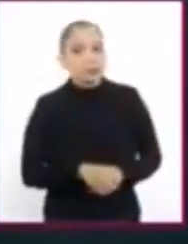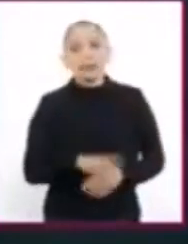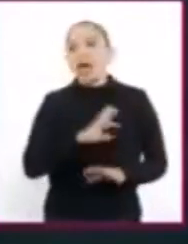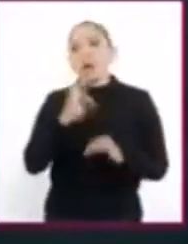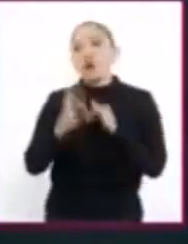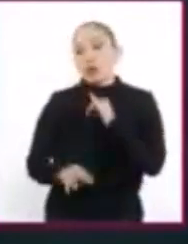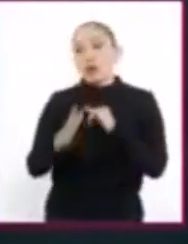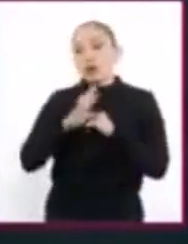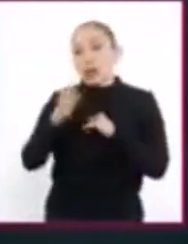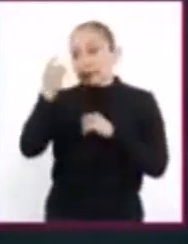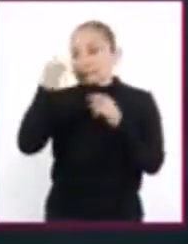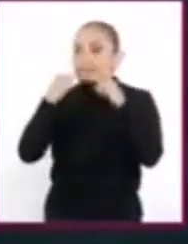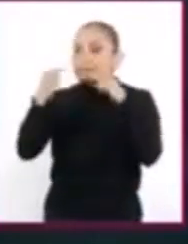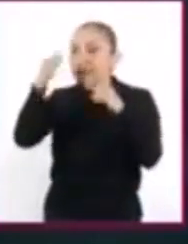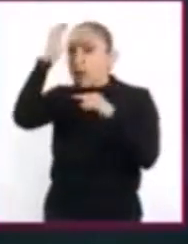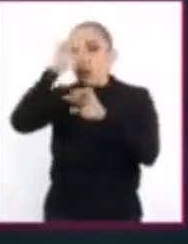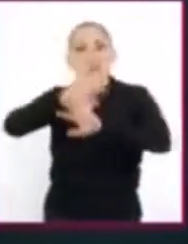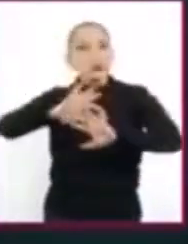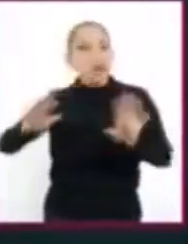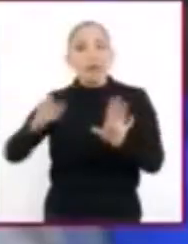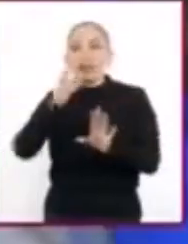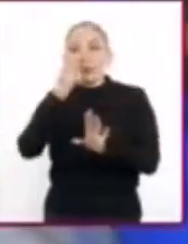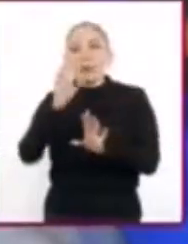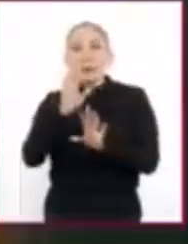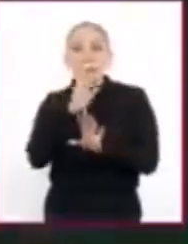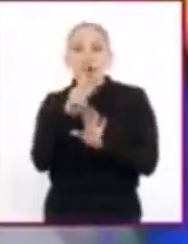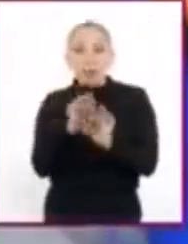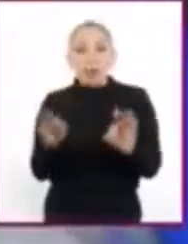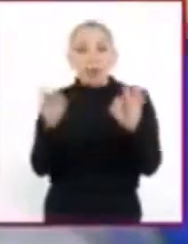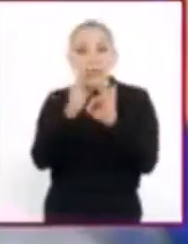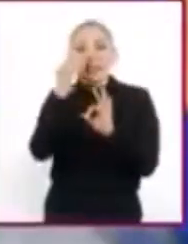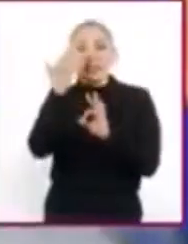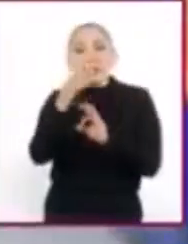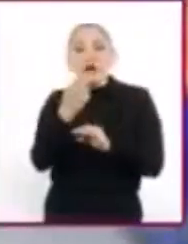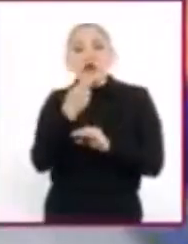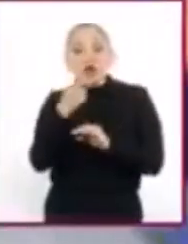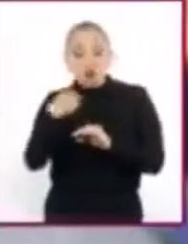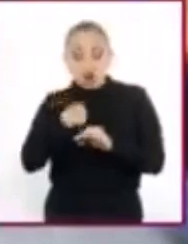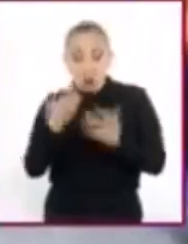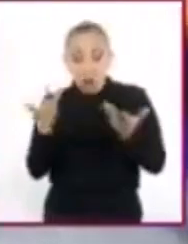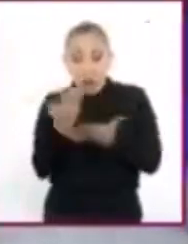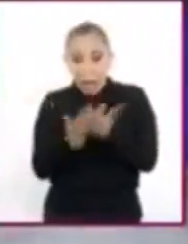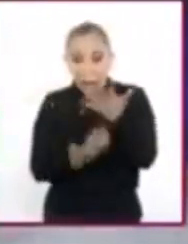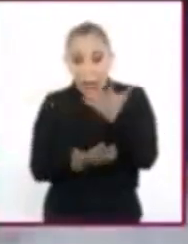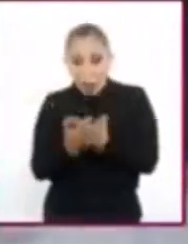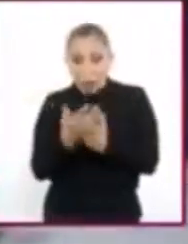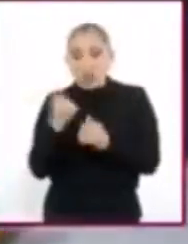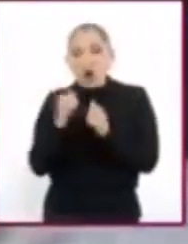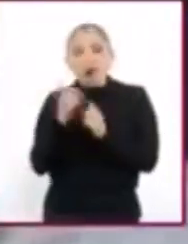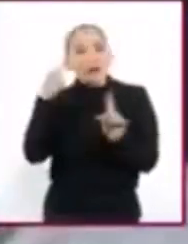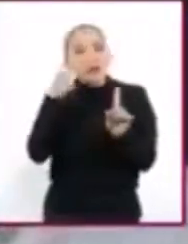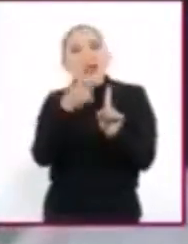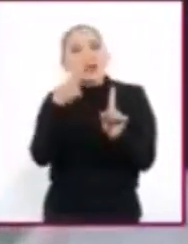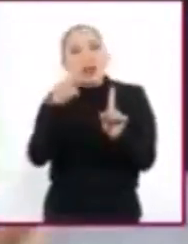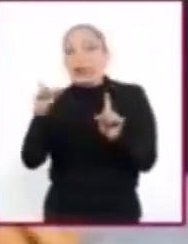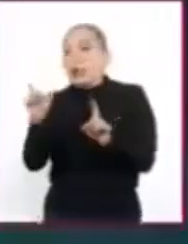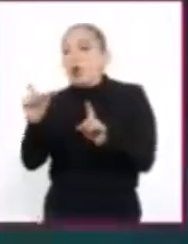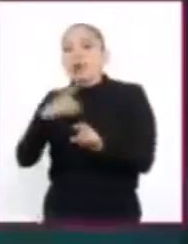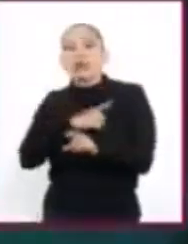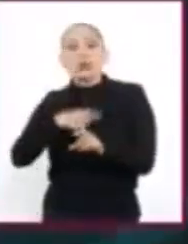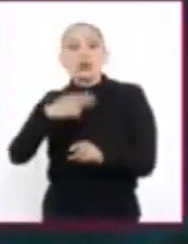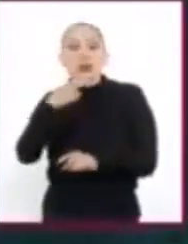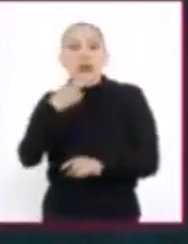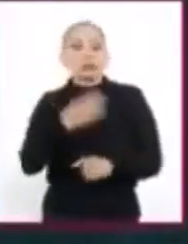finalmente pudimos llegar a un acuerdo. Dijimos que lo más importante es saber el uso que les damos, así como con qué propósito y en qué momento nos